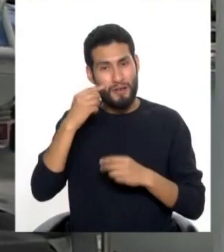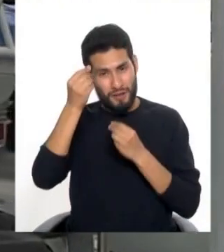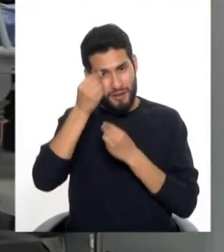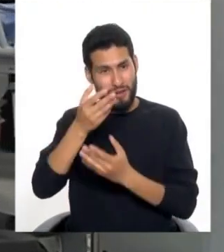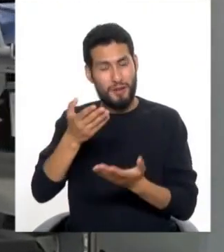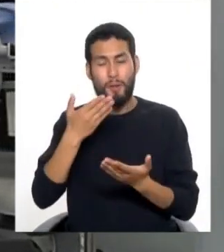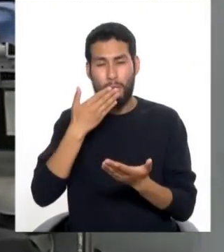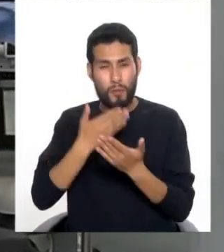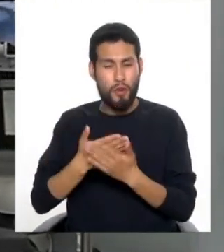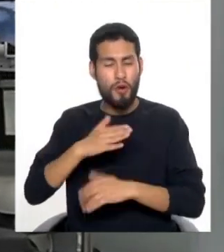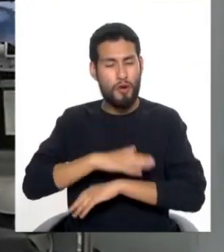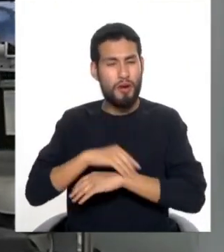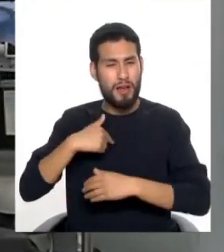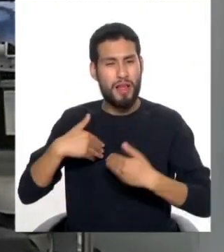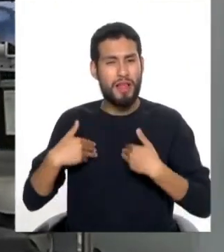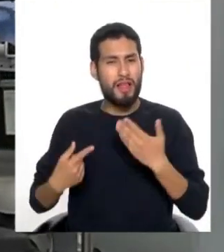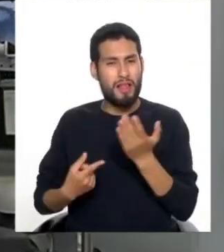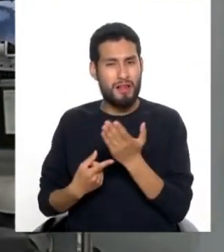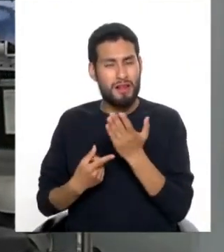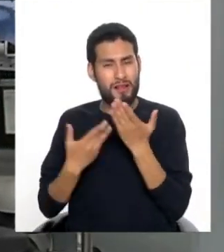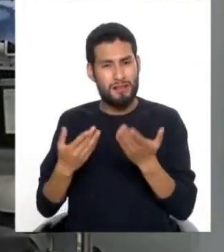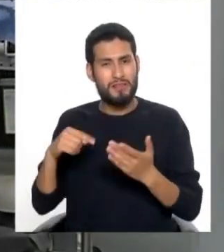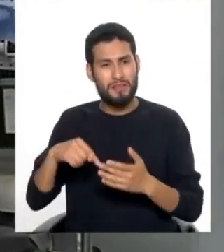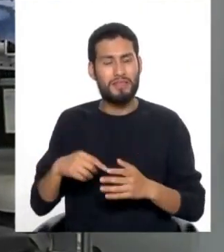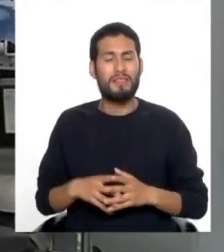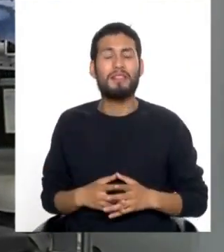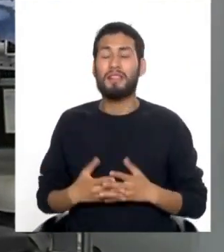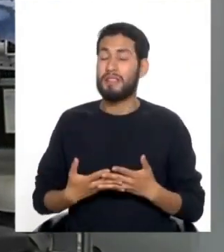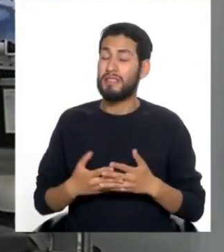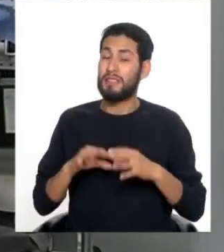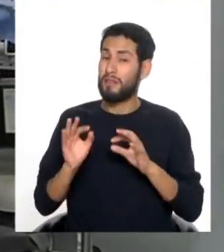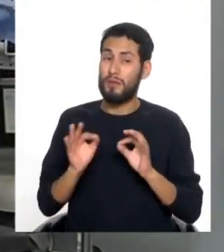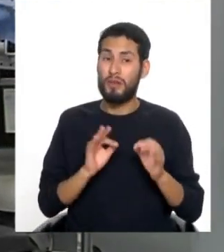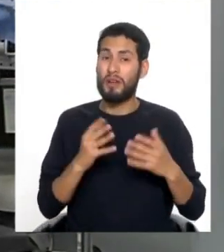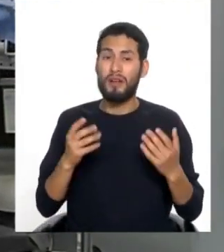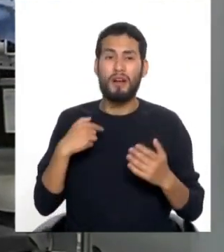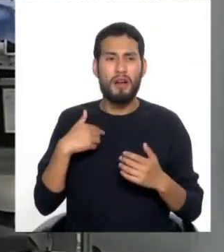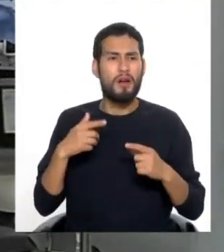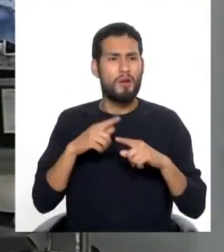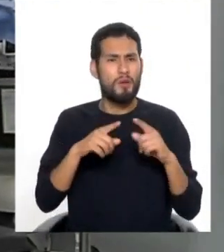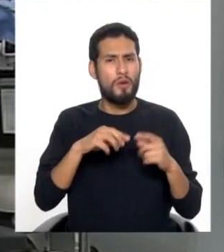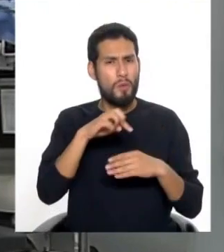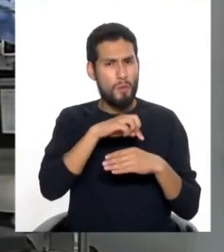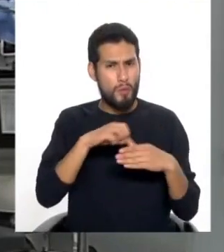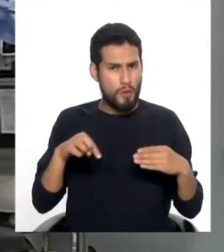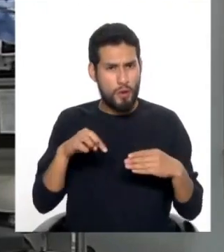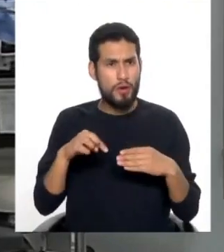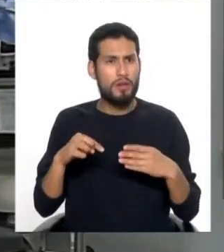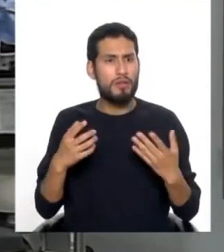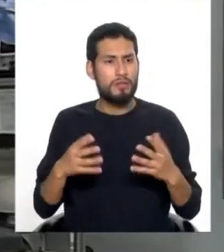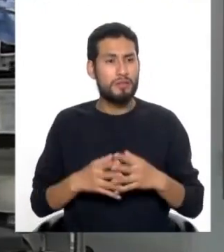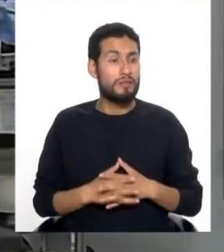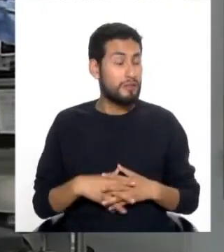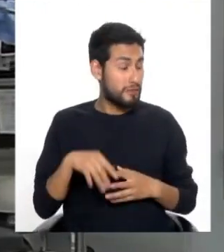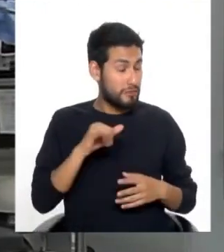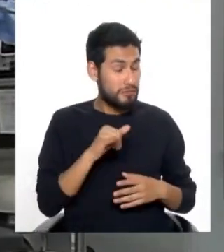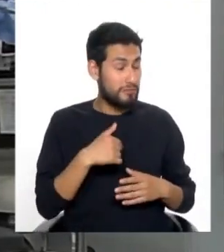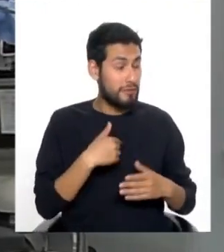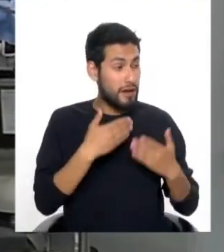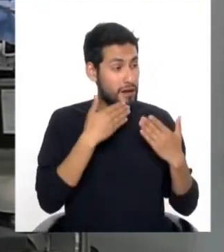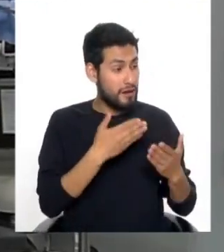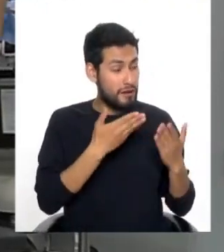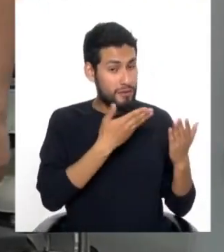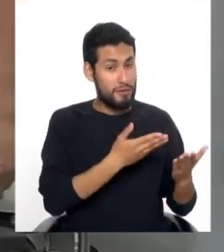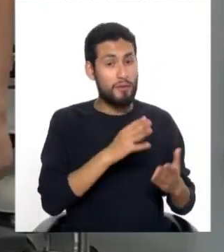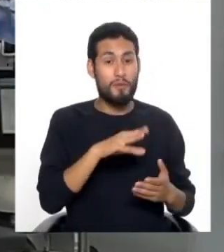bondades tecnológicas del Instituto Nacional de Ophthalmología y así como el profesionalismo que tiene el hospital. No, pero igual muchísimas gracias a